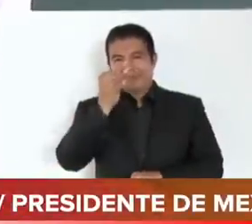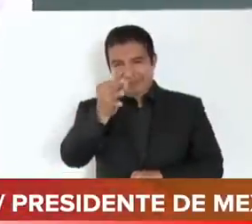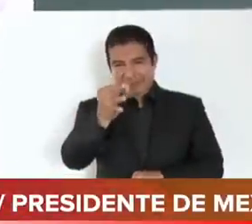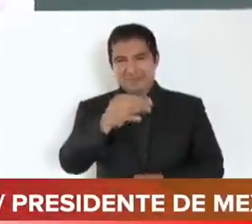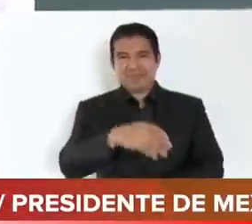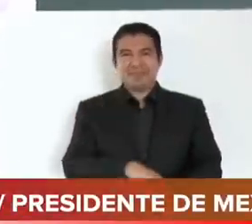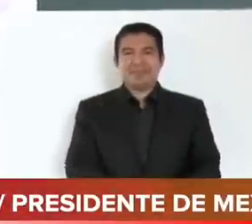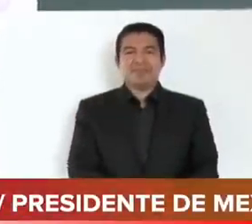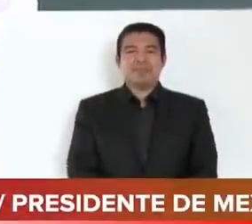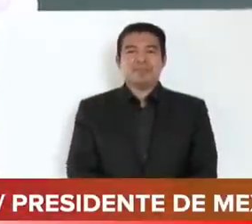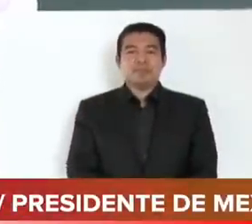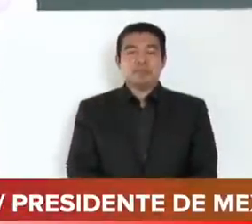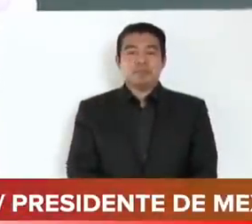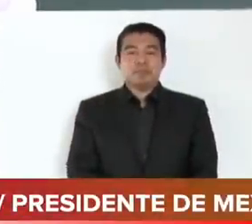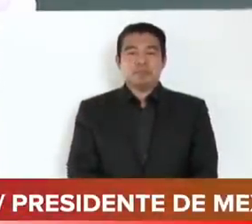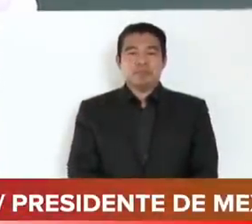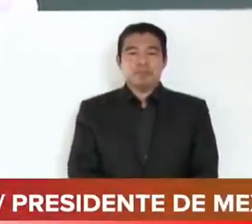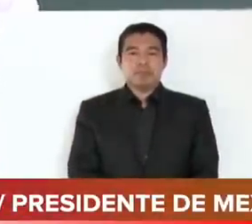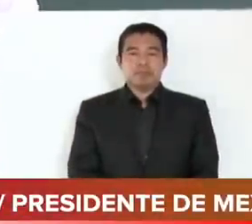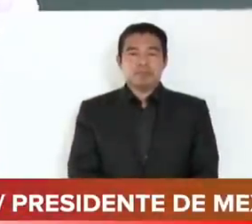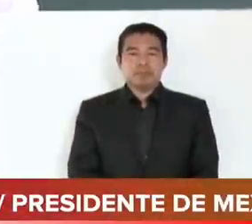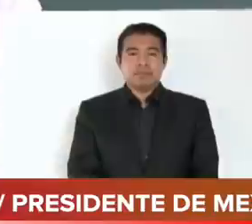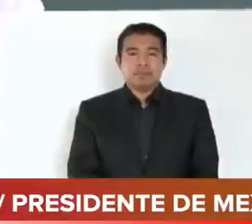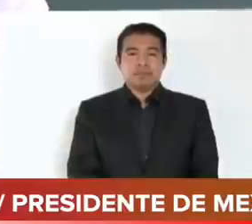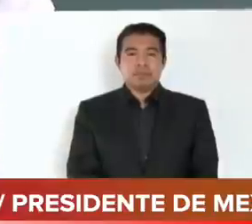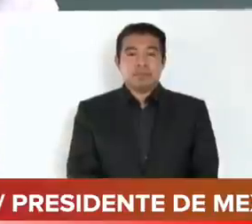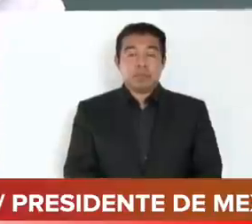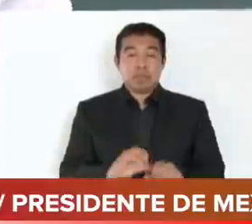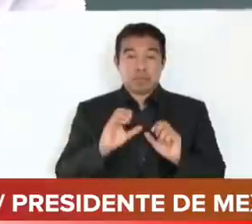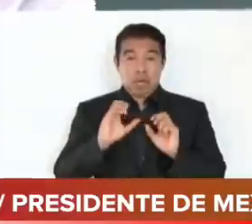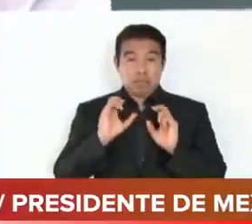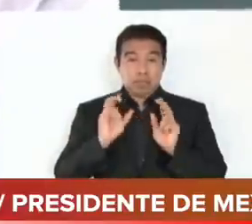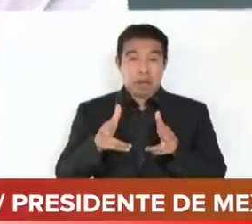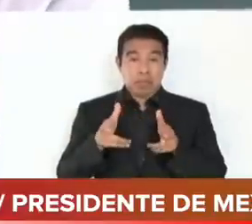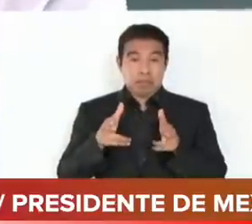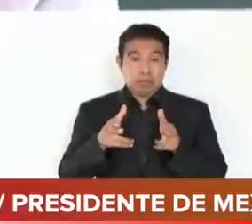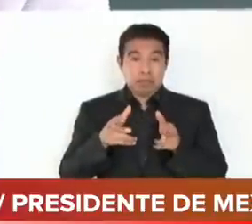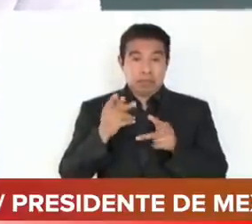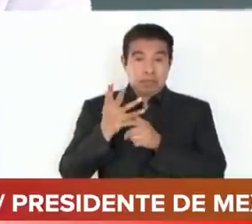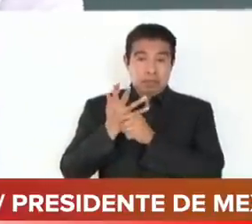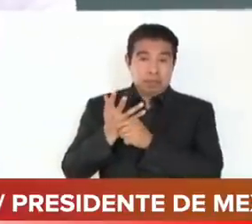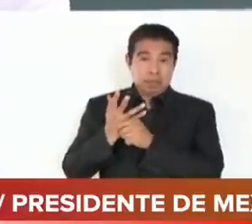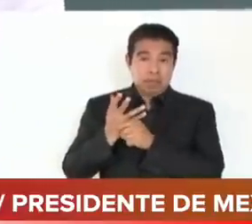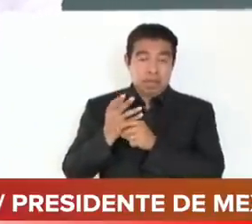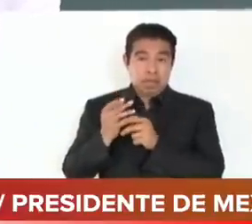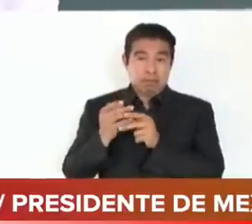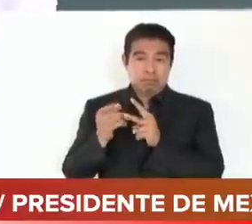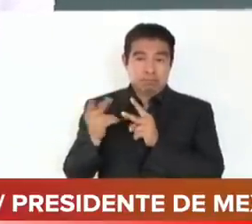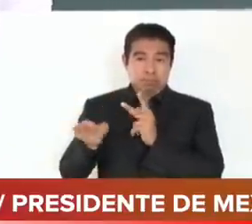Chiapas, según el censo, hay un millón